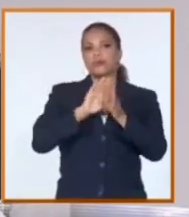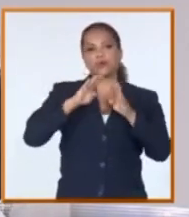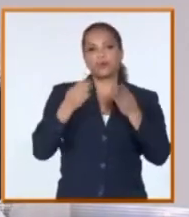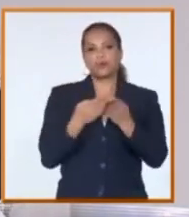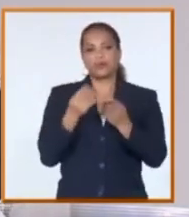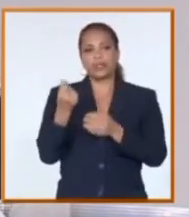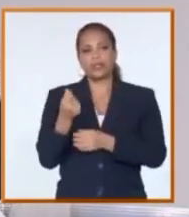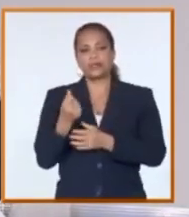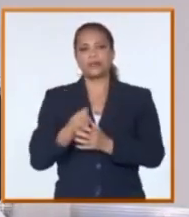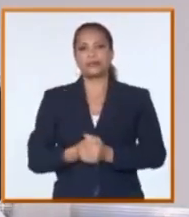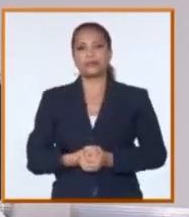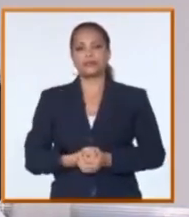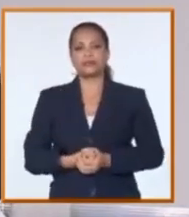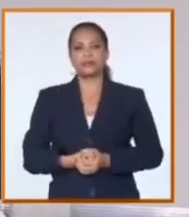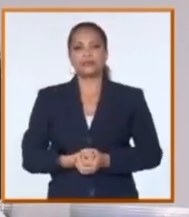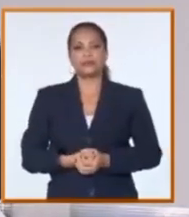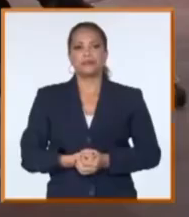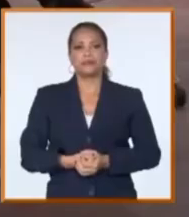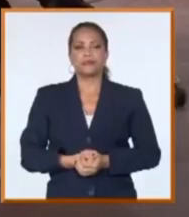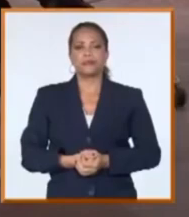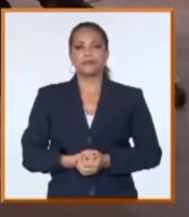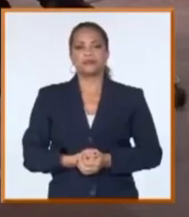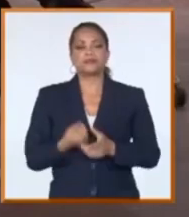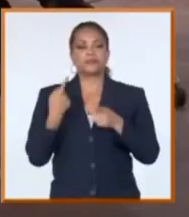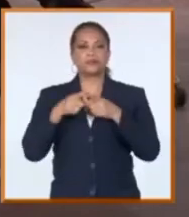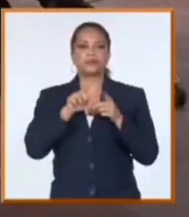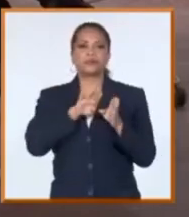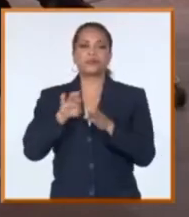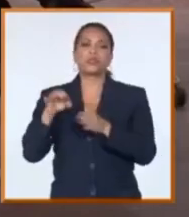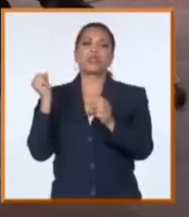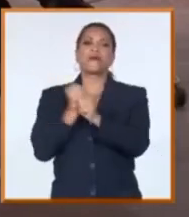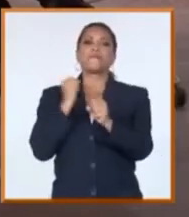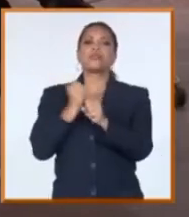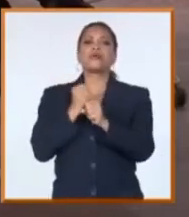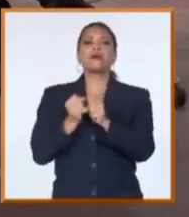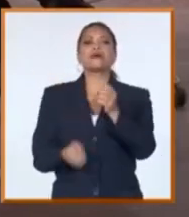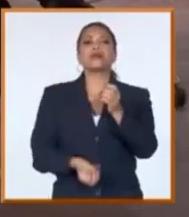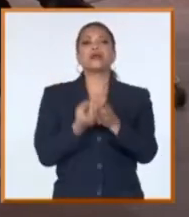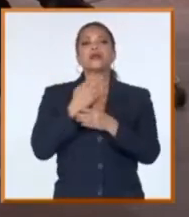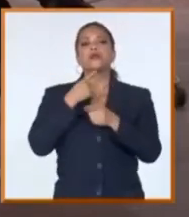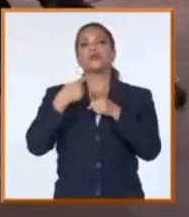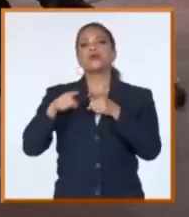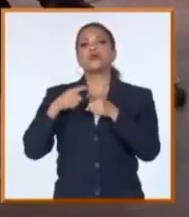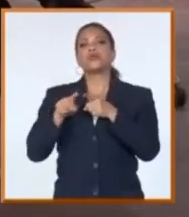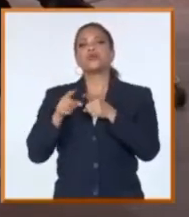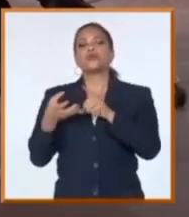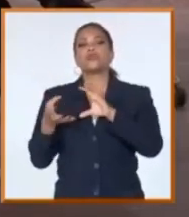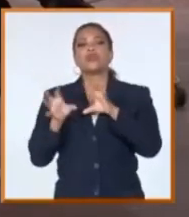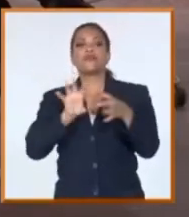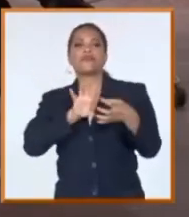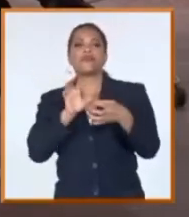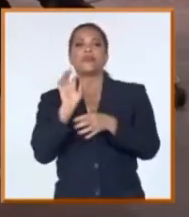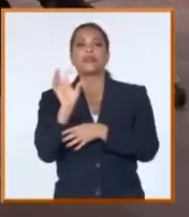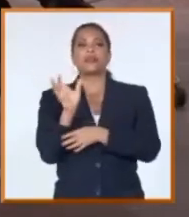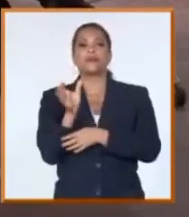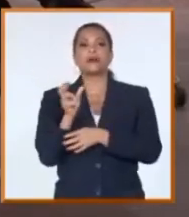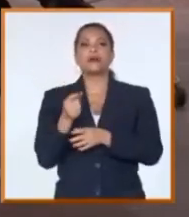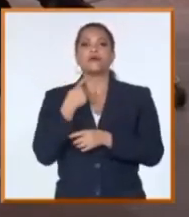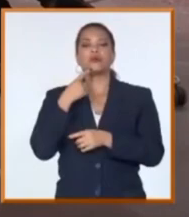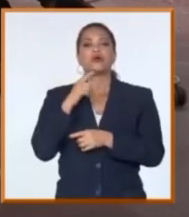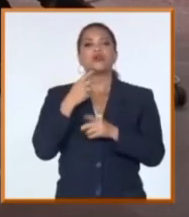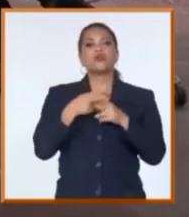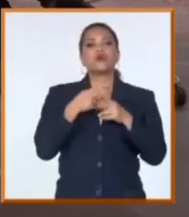nueva tarjeta para ese artista. De igual modo, se trabaja en la creación de un producto bancario del tipo denominado